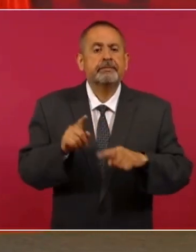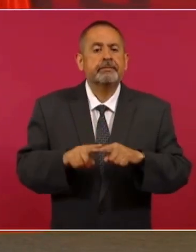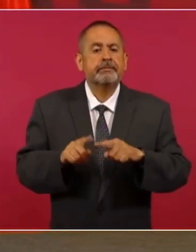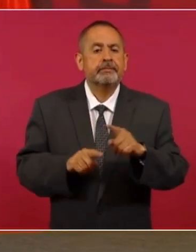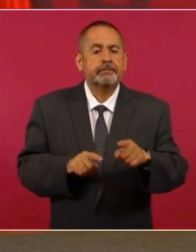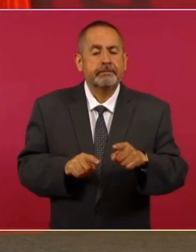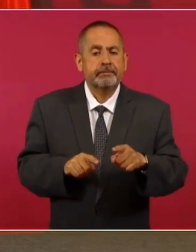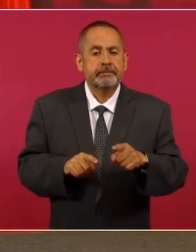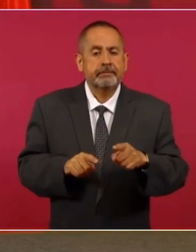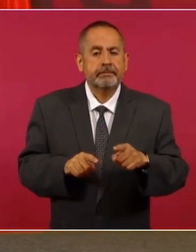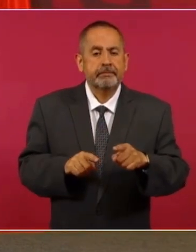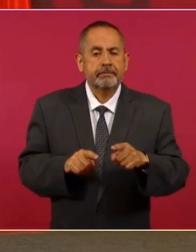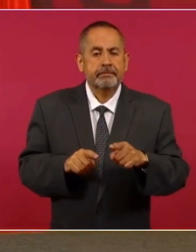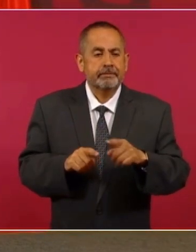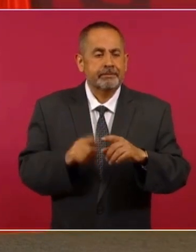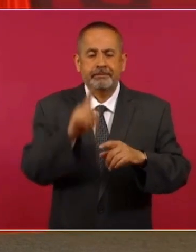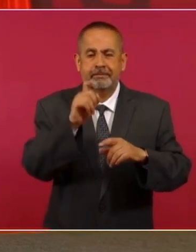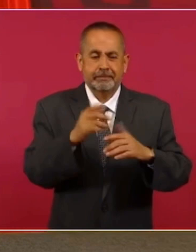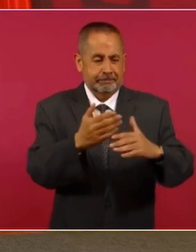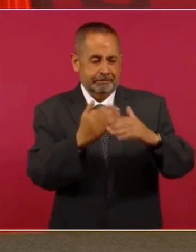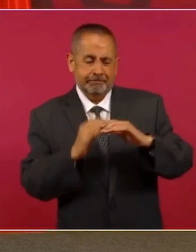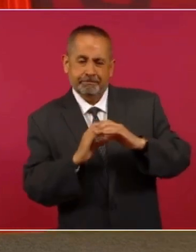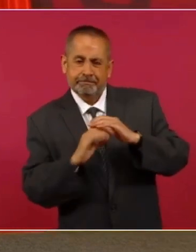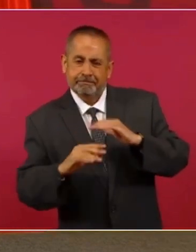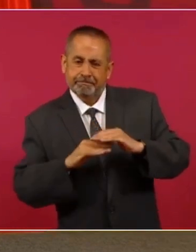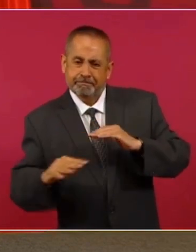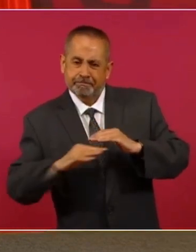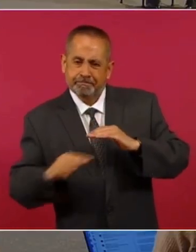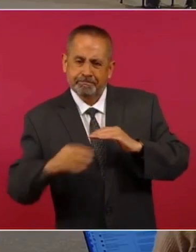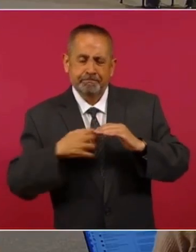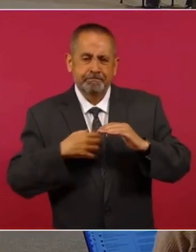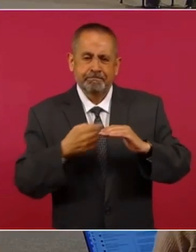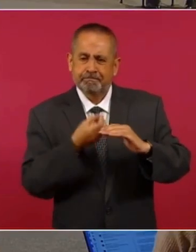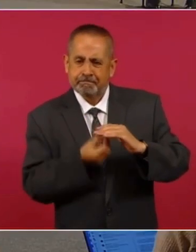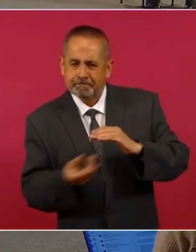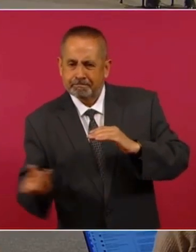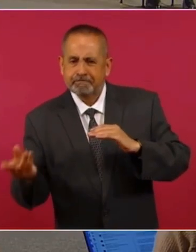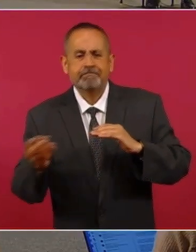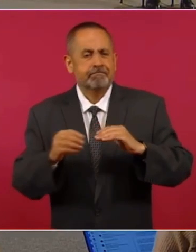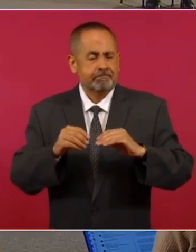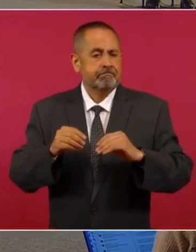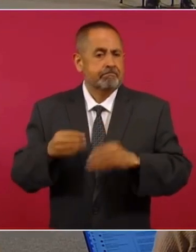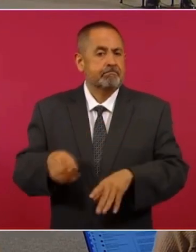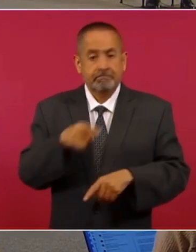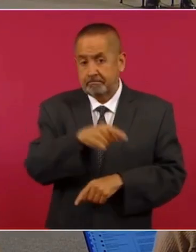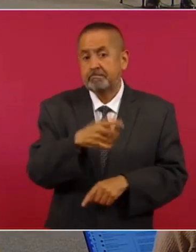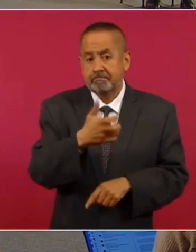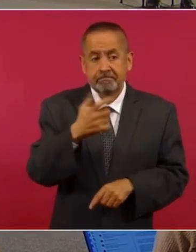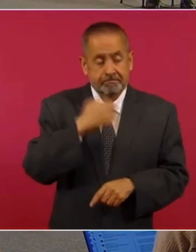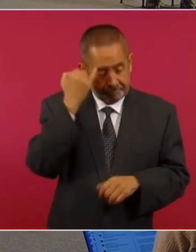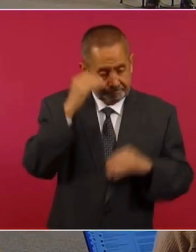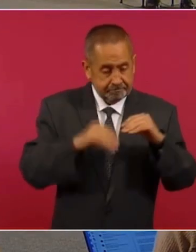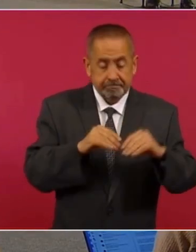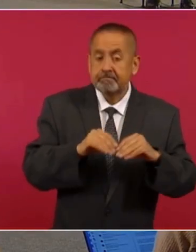Gran Canal del Desagüe para empezar a